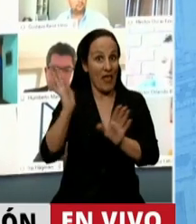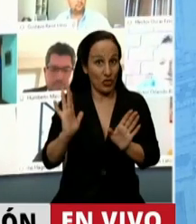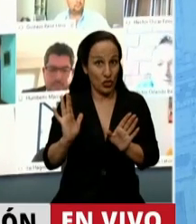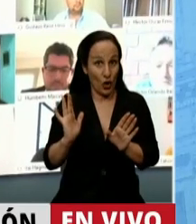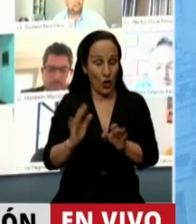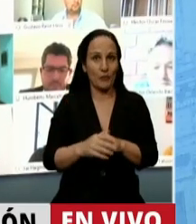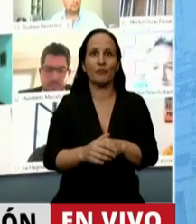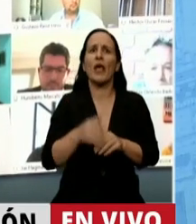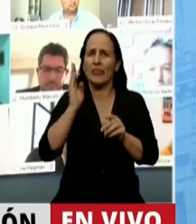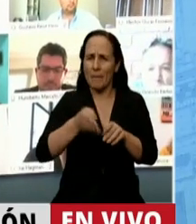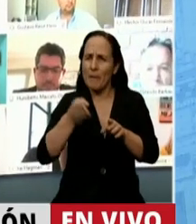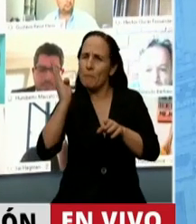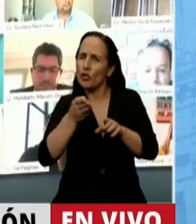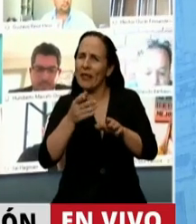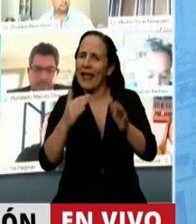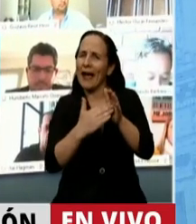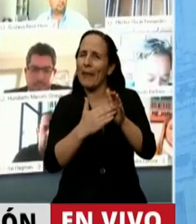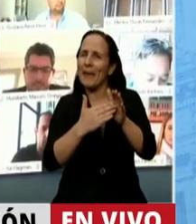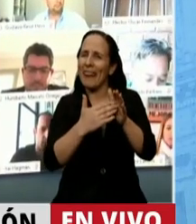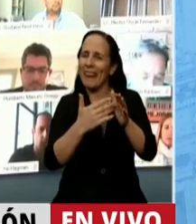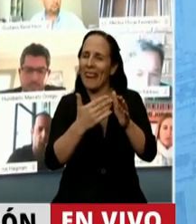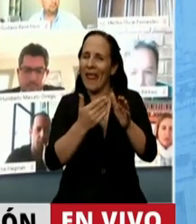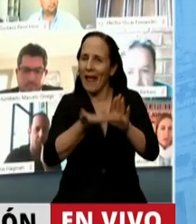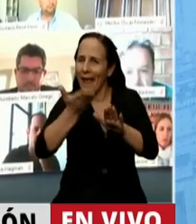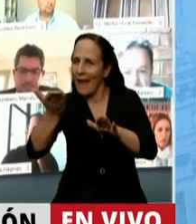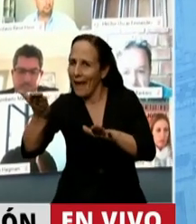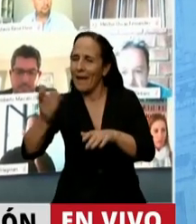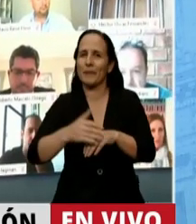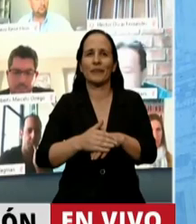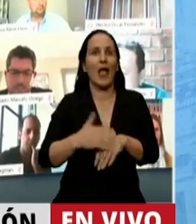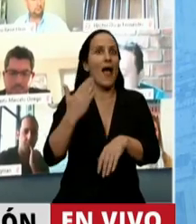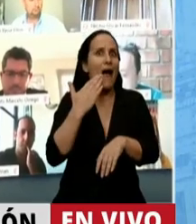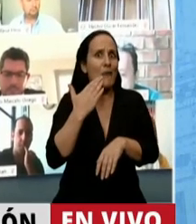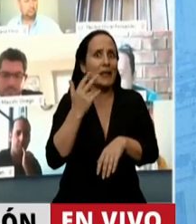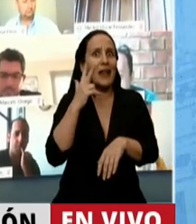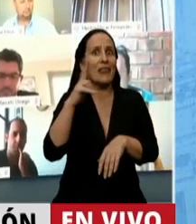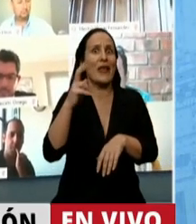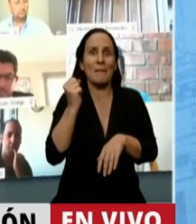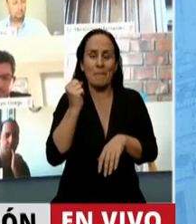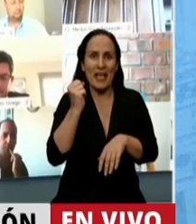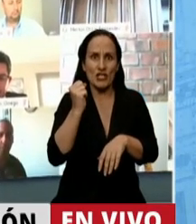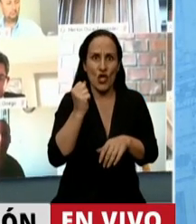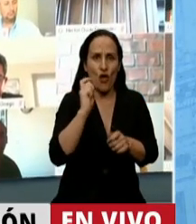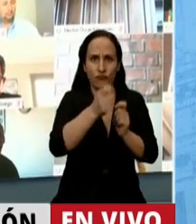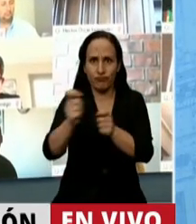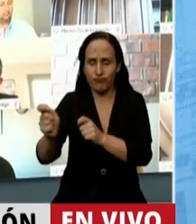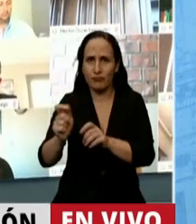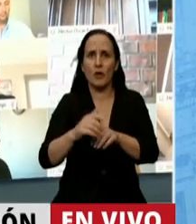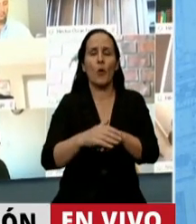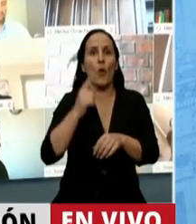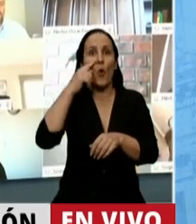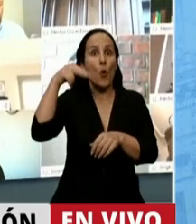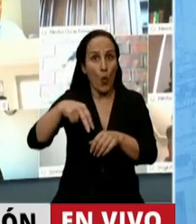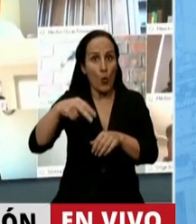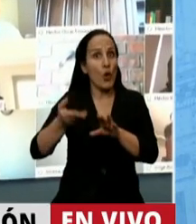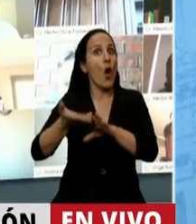proporcional. En abril dimos un bono de 3.000 pesos. En junio aumentamos como